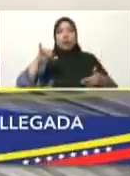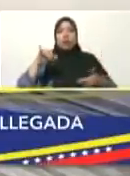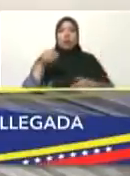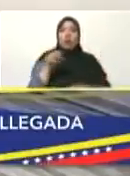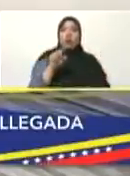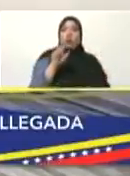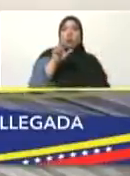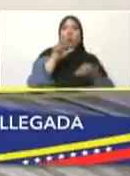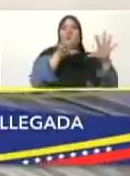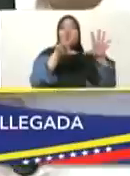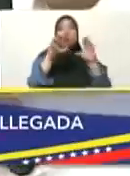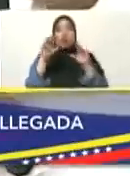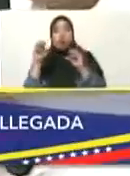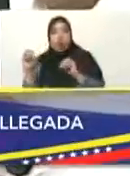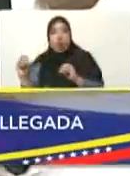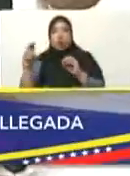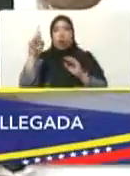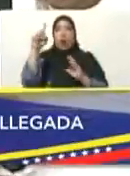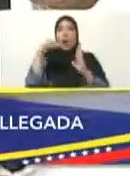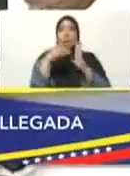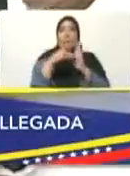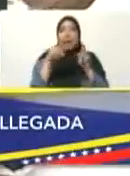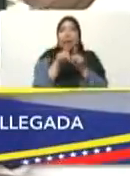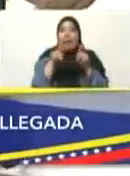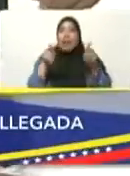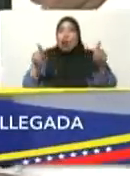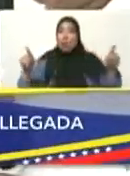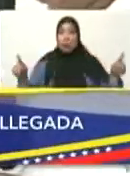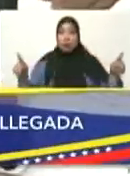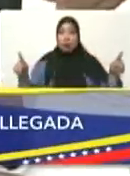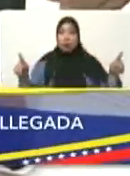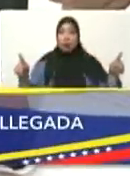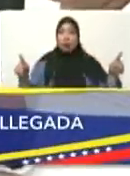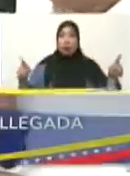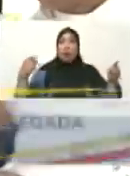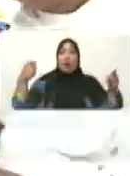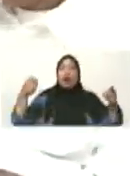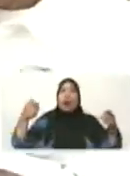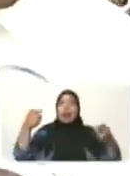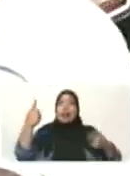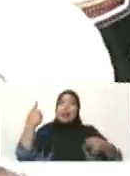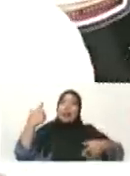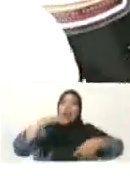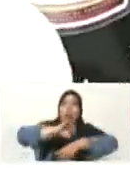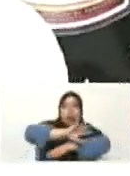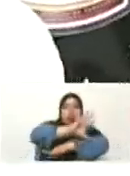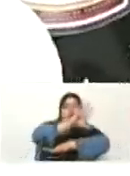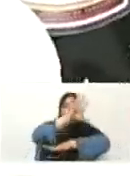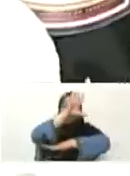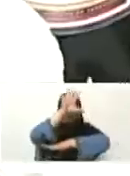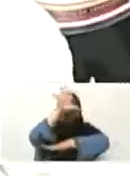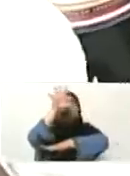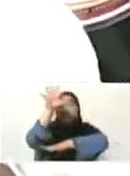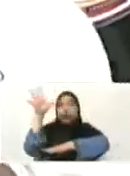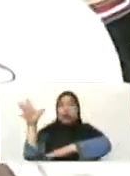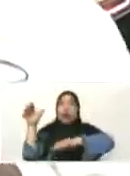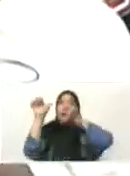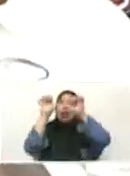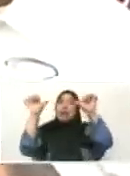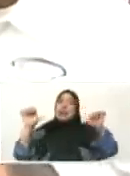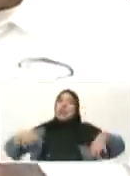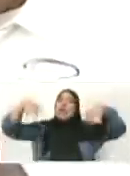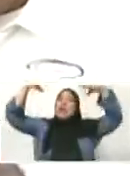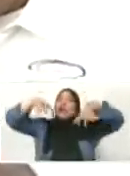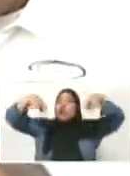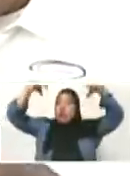entre unos 800 y 1000 kilómetros de cobertura nubosa que va acompañando a todo el sistema. Es algo